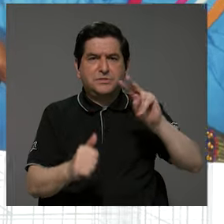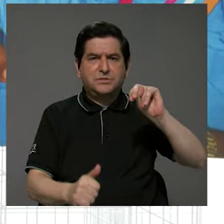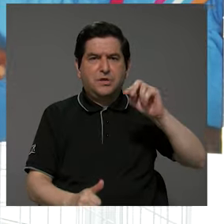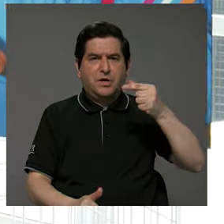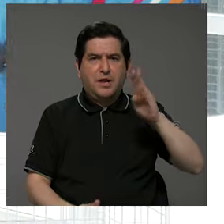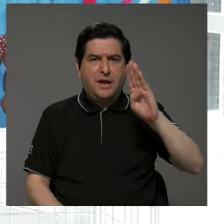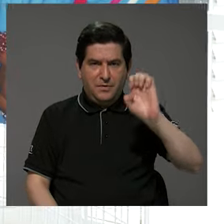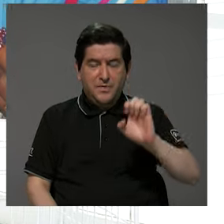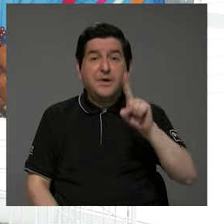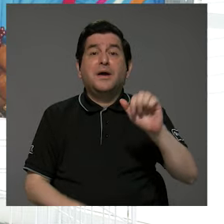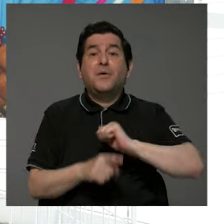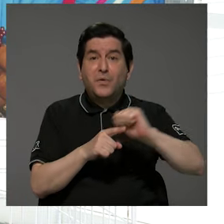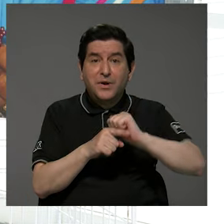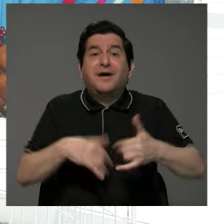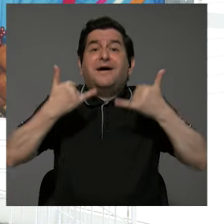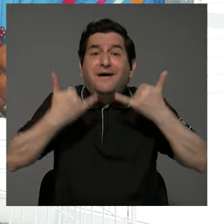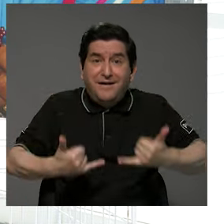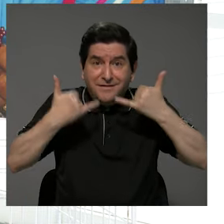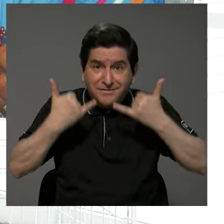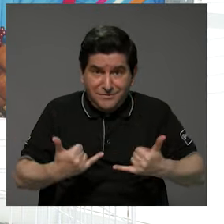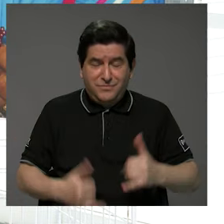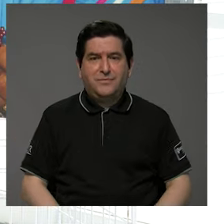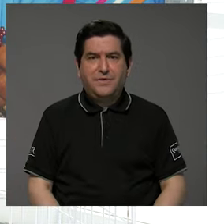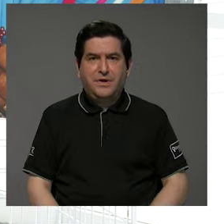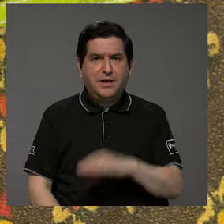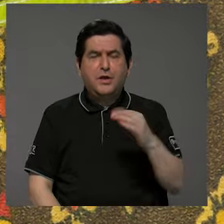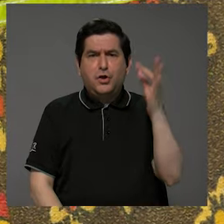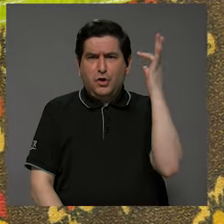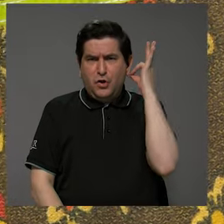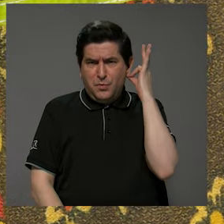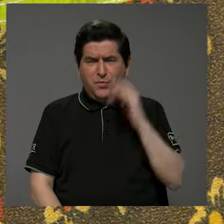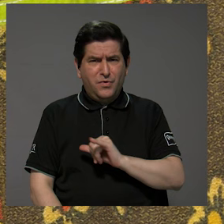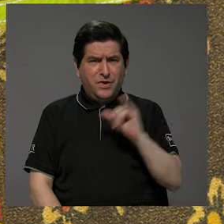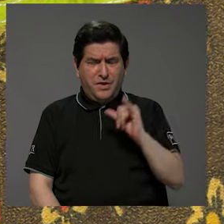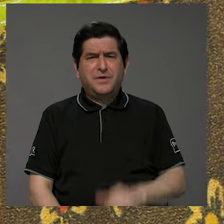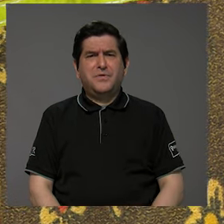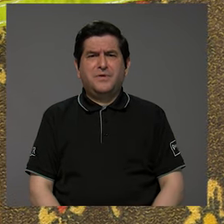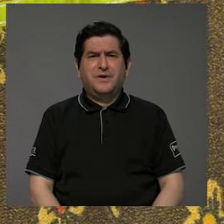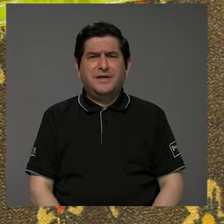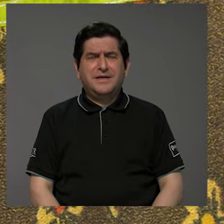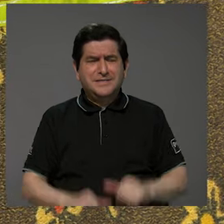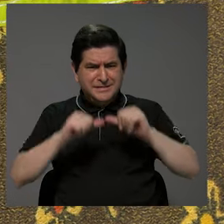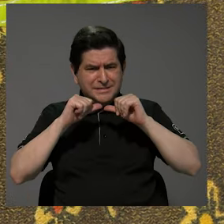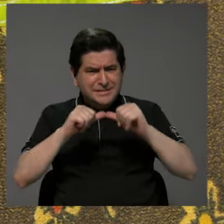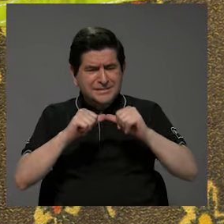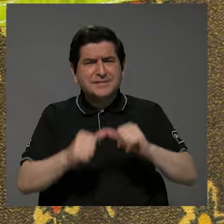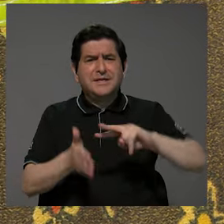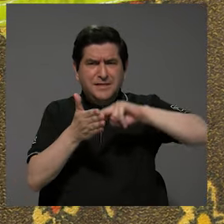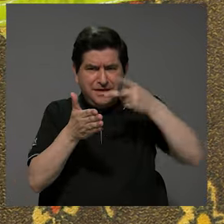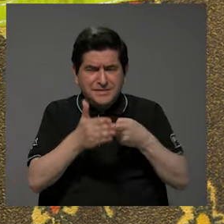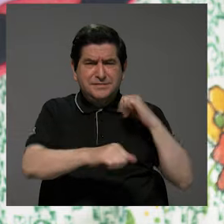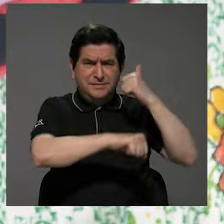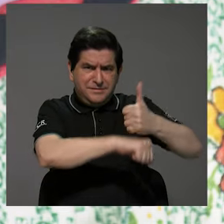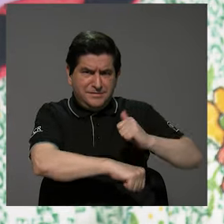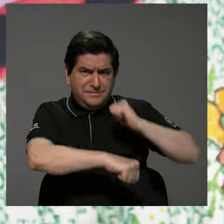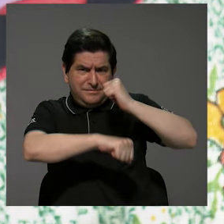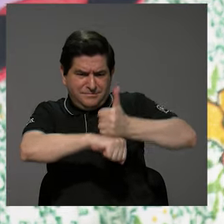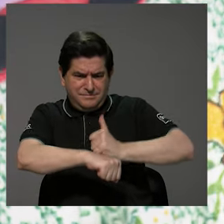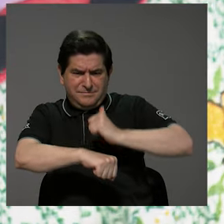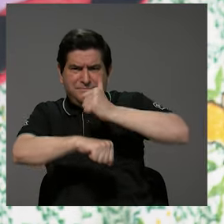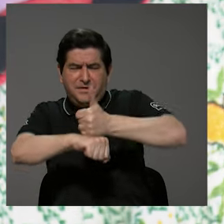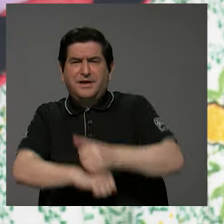es una práctica actual y que las mujeres también van resignificando, van